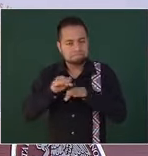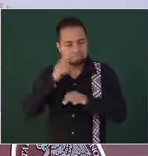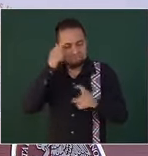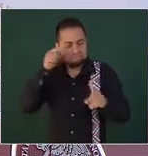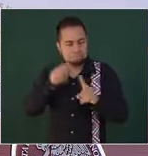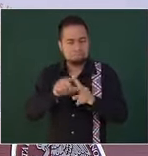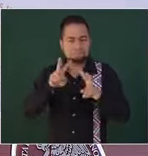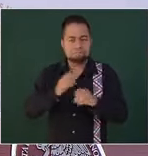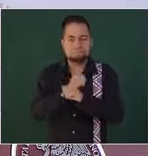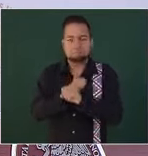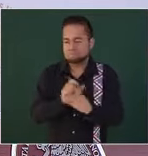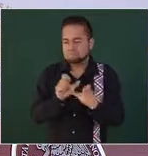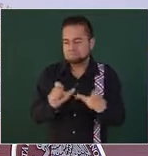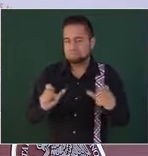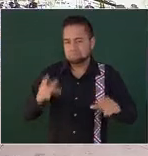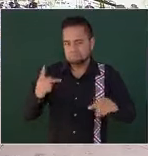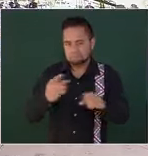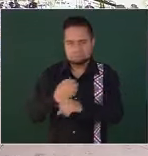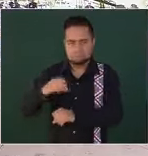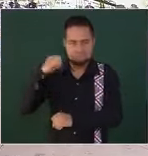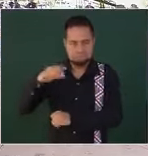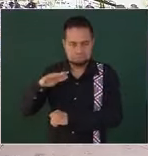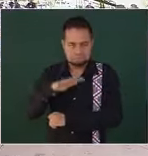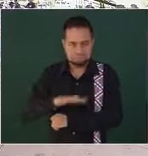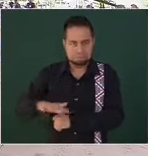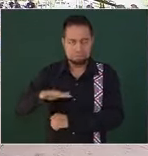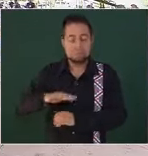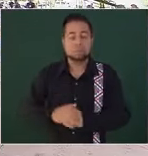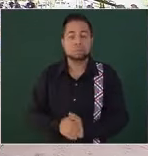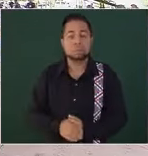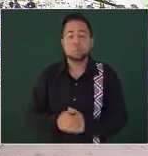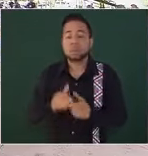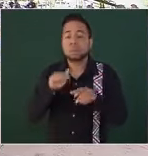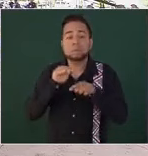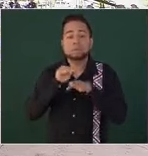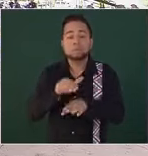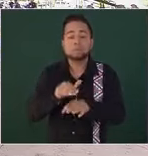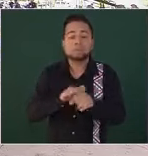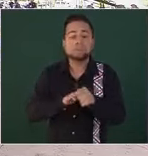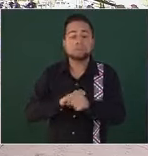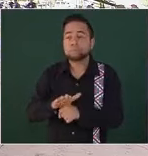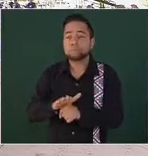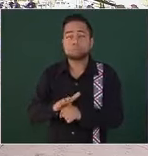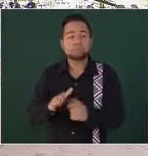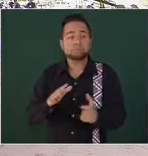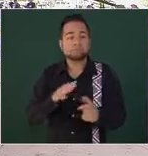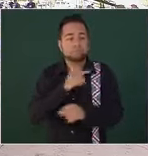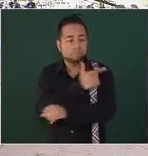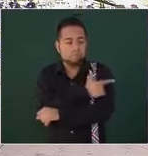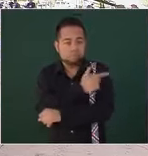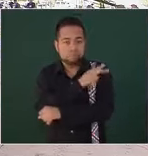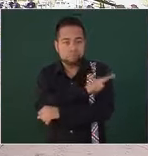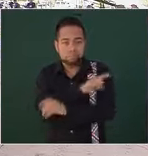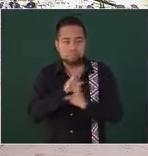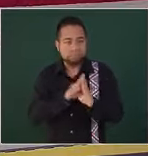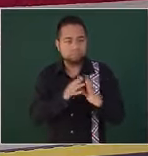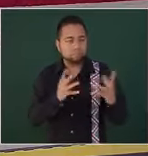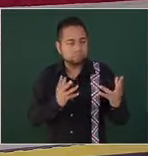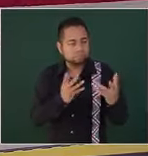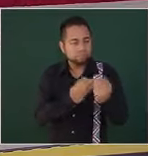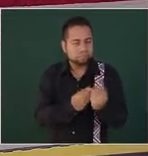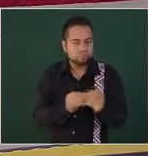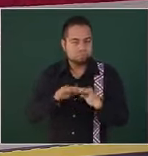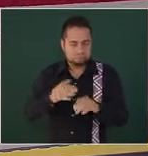ámbito de la seguridad en el Estado. En cuanto a las coordinaciones de la Guardia Nacional, el Estado